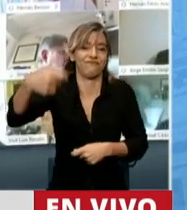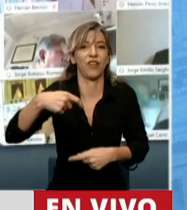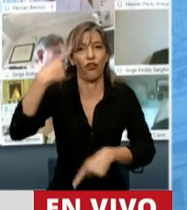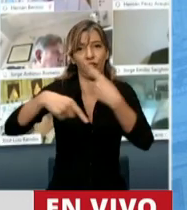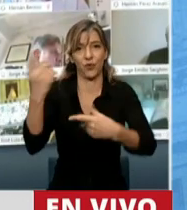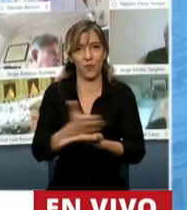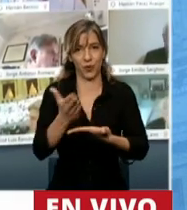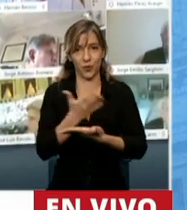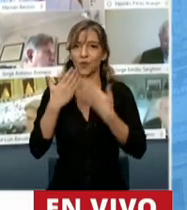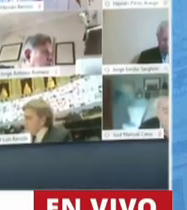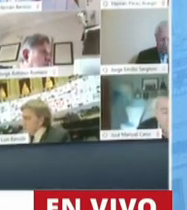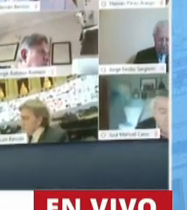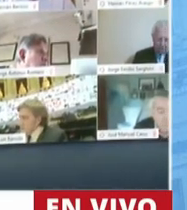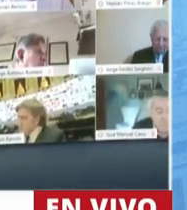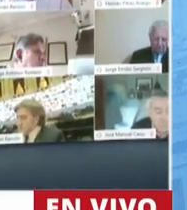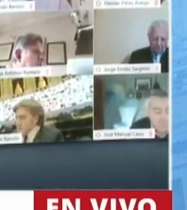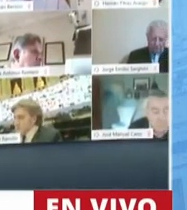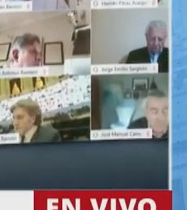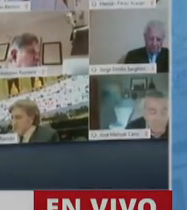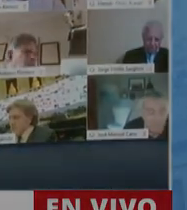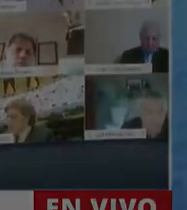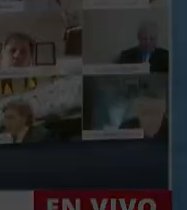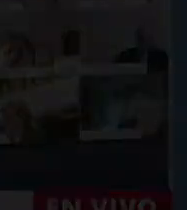Muchísimas gracias. Gracias, diputada Jimena García. Jimena Gracias,